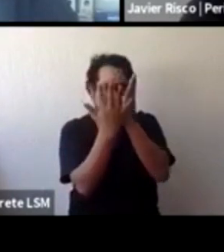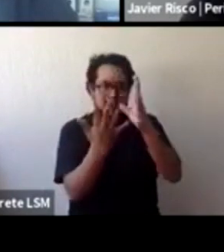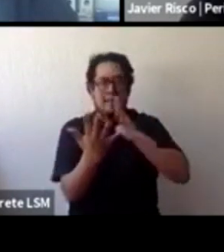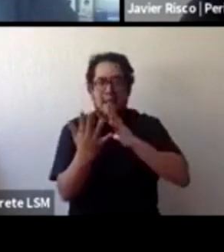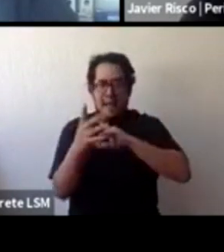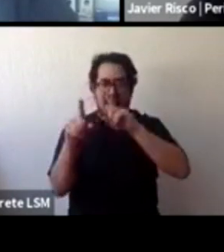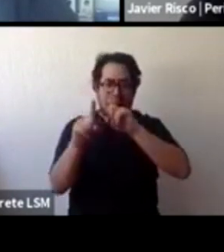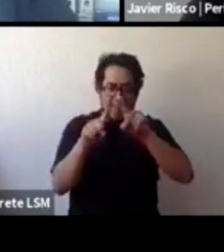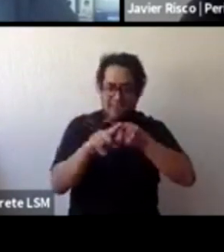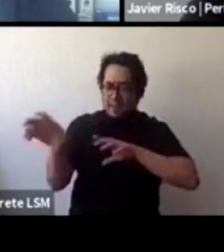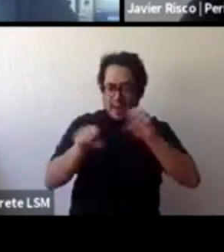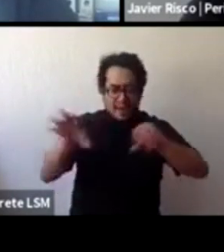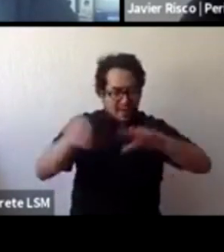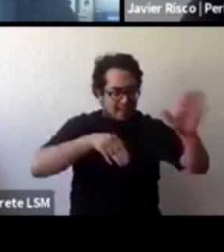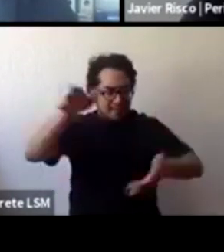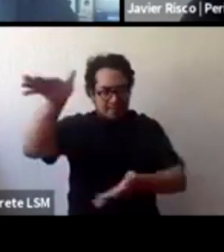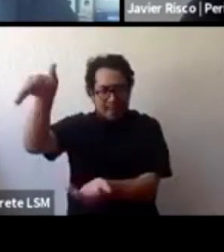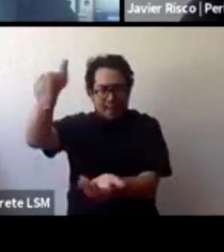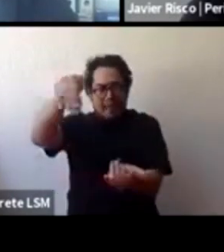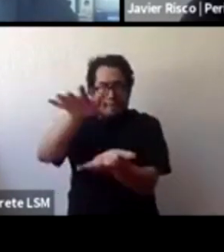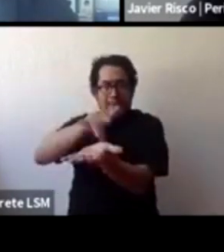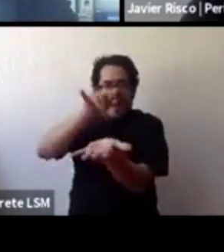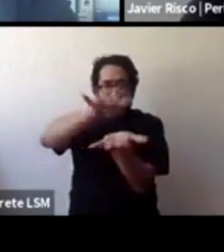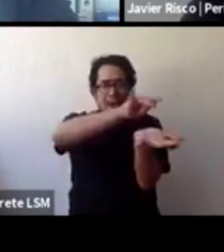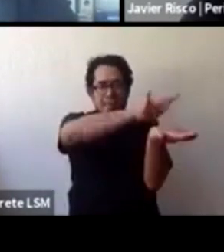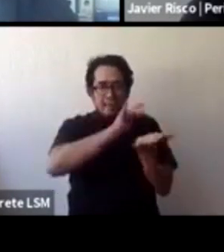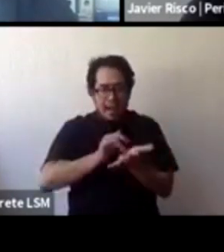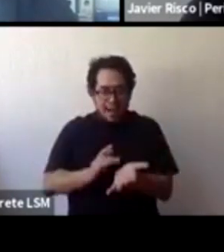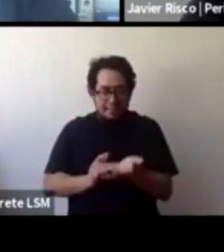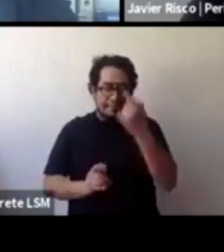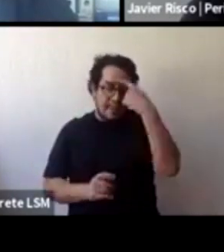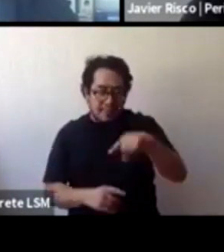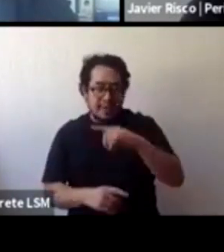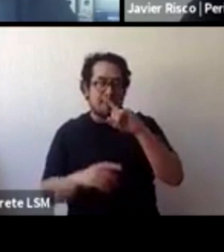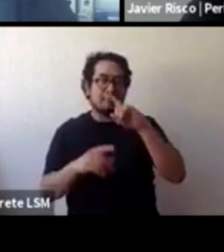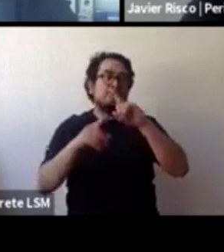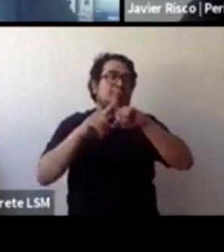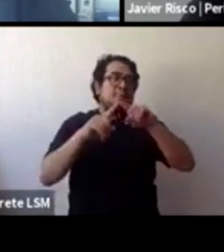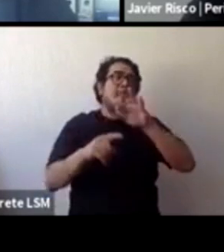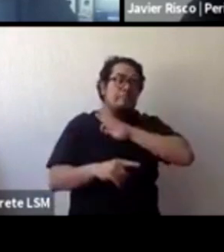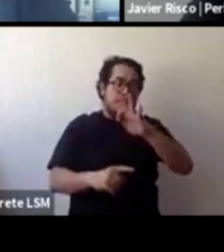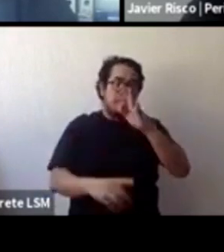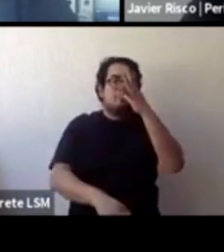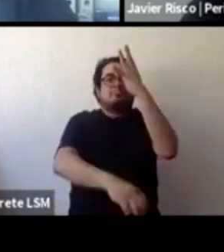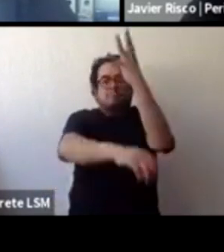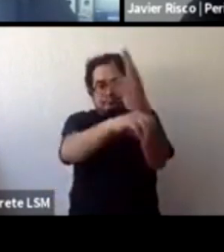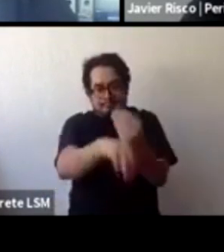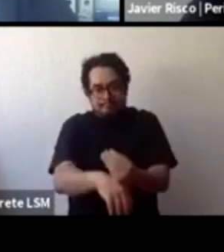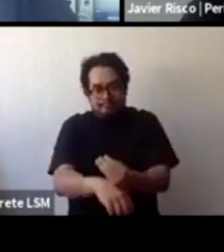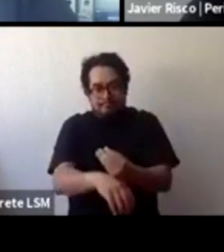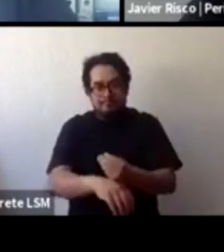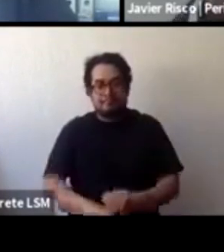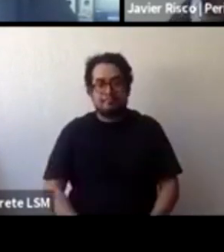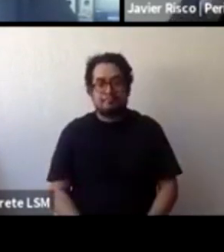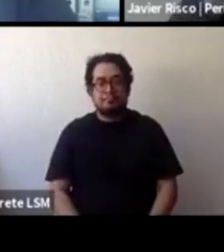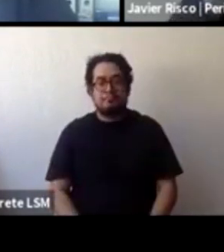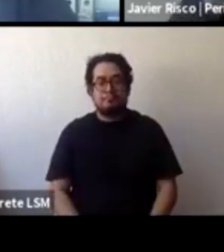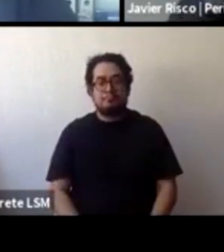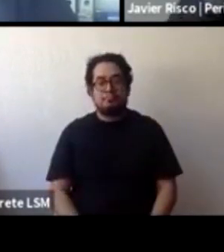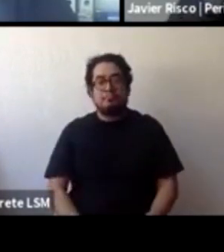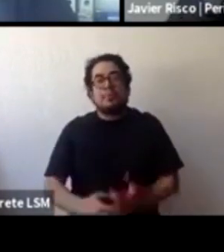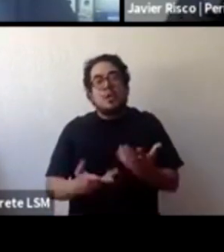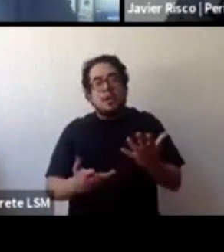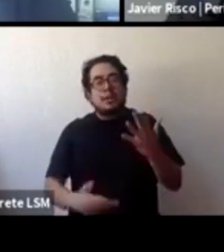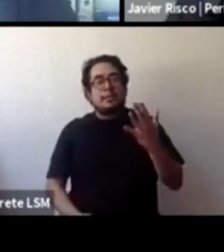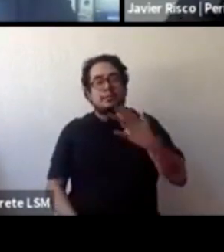con un entrenamiento, se va a solucionar, es muy complejo y los problemas complejos se solucionan así, así que sugiero que la gente